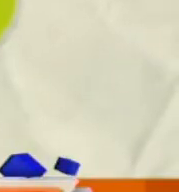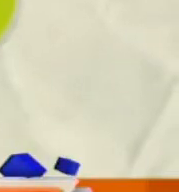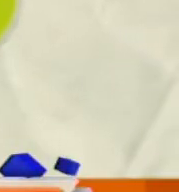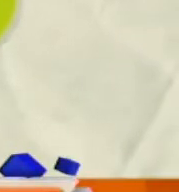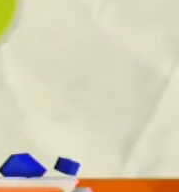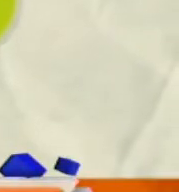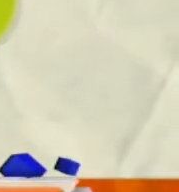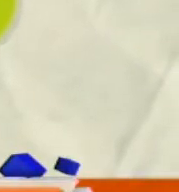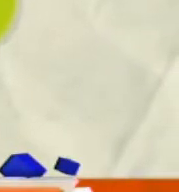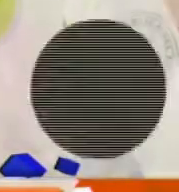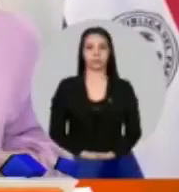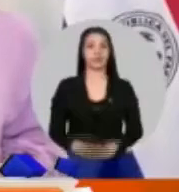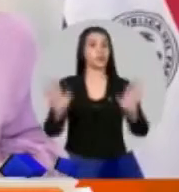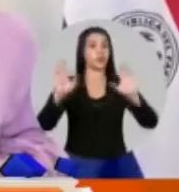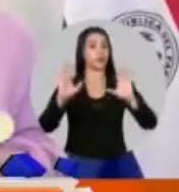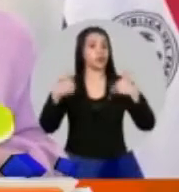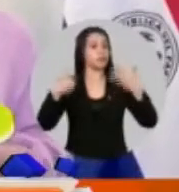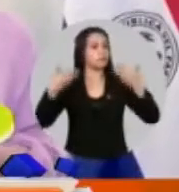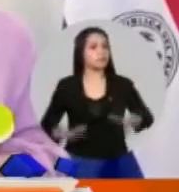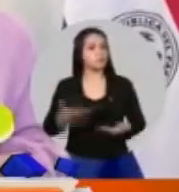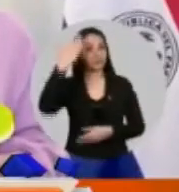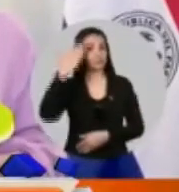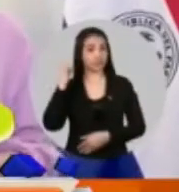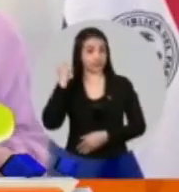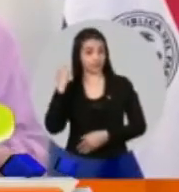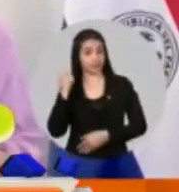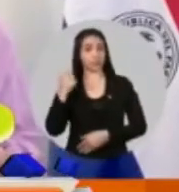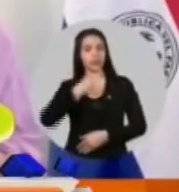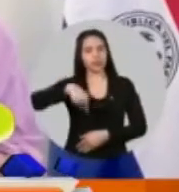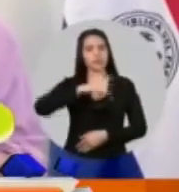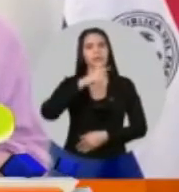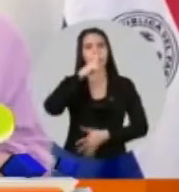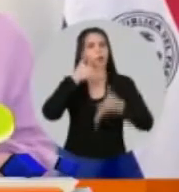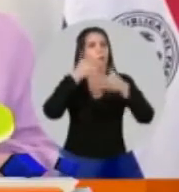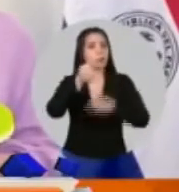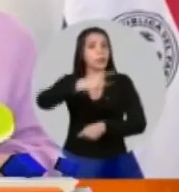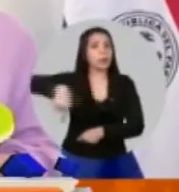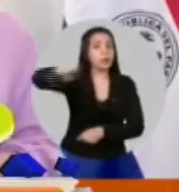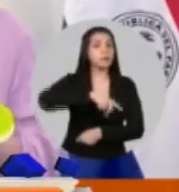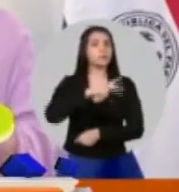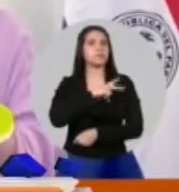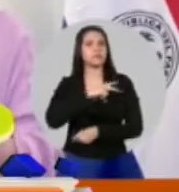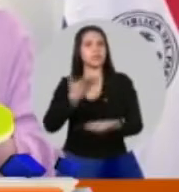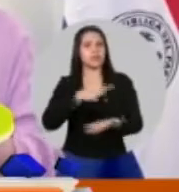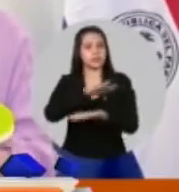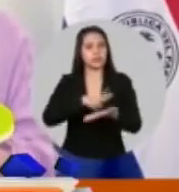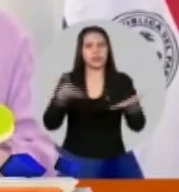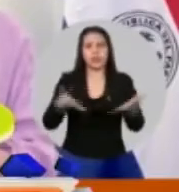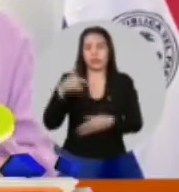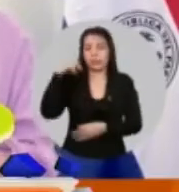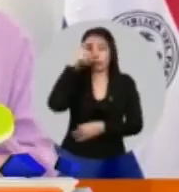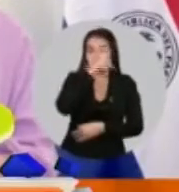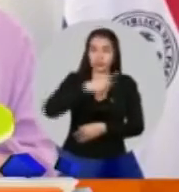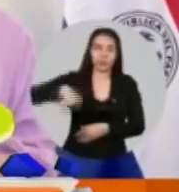Dani que te enseña a hacer chipa, sopa, lo que sea. Ah, Perdón. Para vender, ¿verdad? Creo que nos hace falta. Ahora, yo